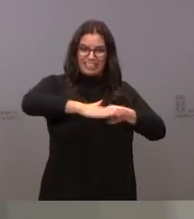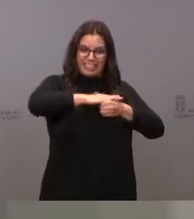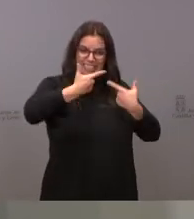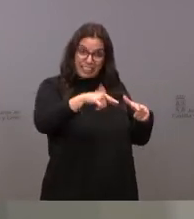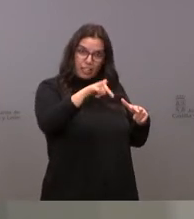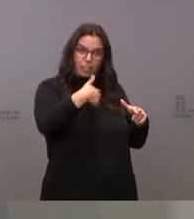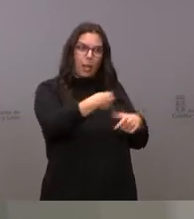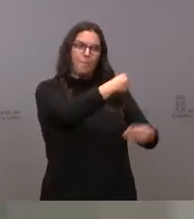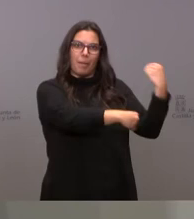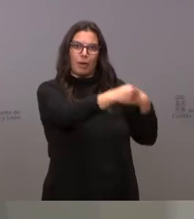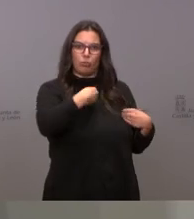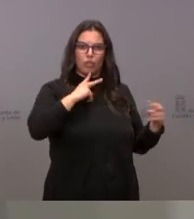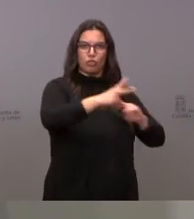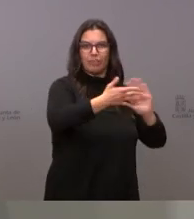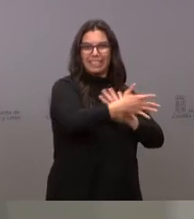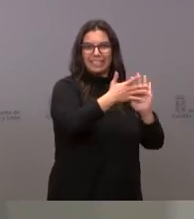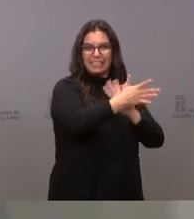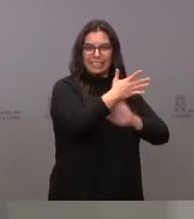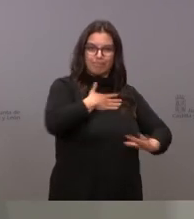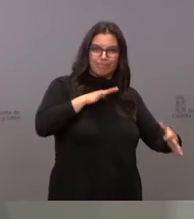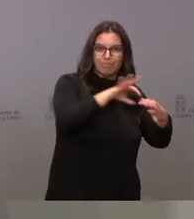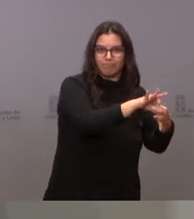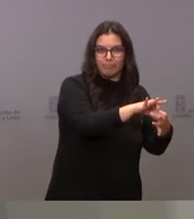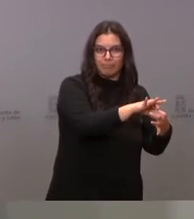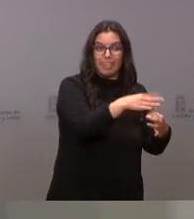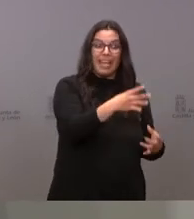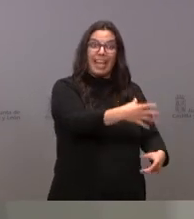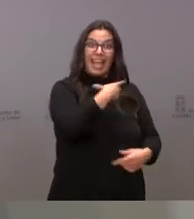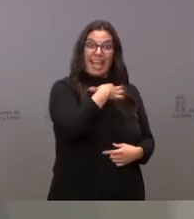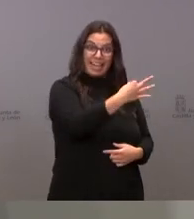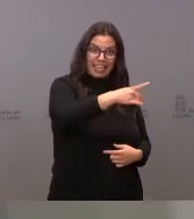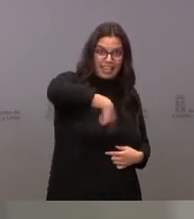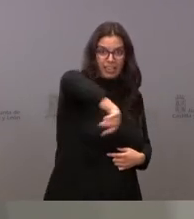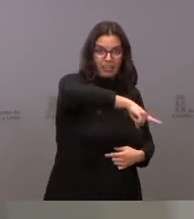le preguntan por lo que hace por su distrito y les eligen en su distrito.